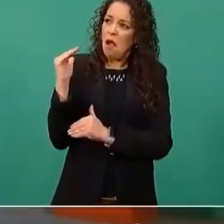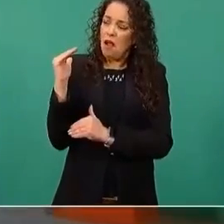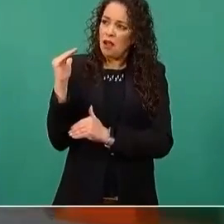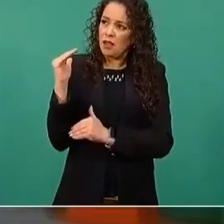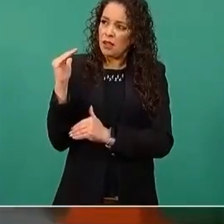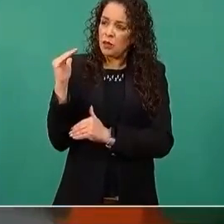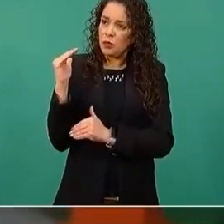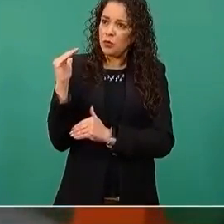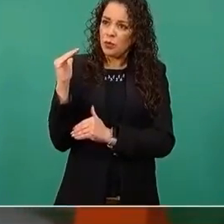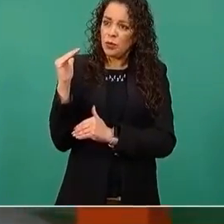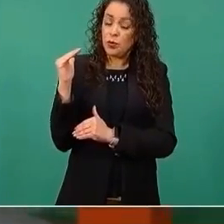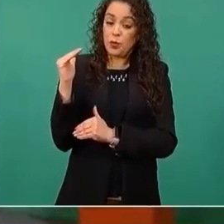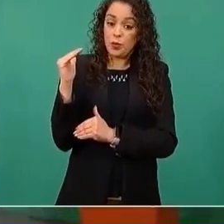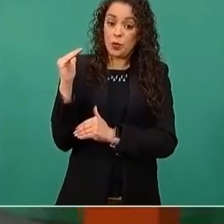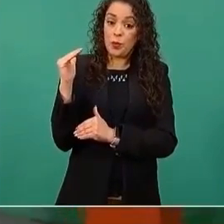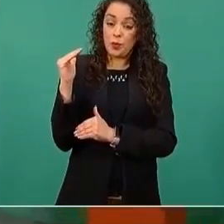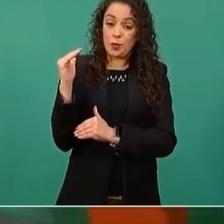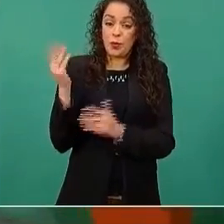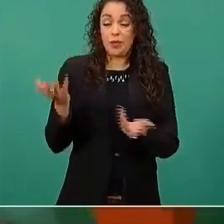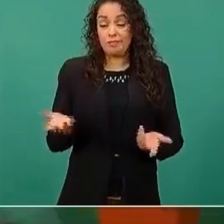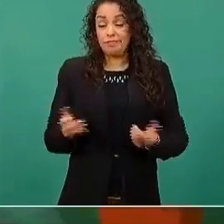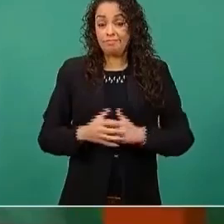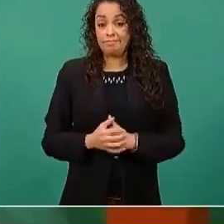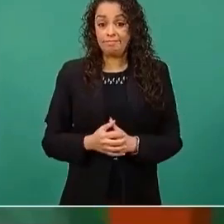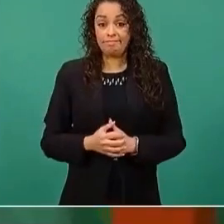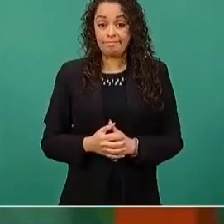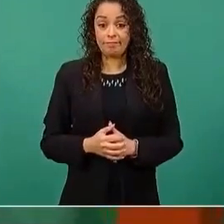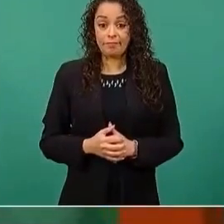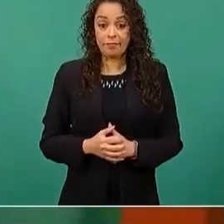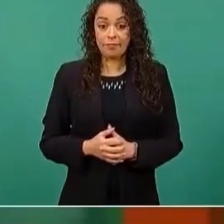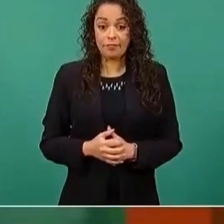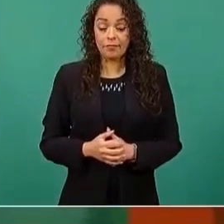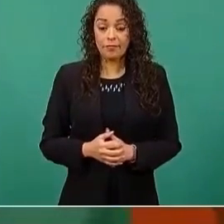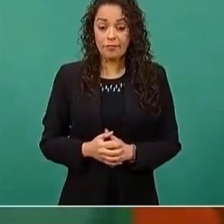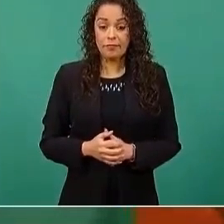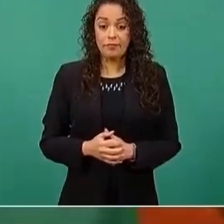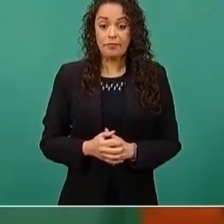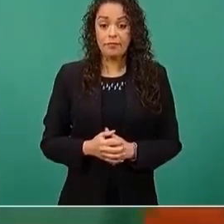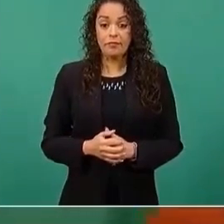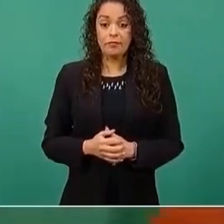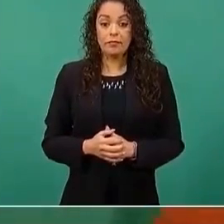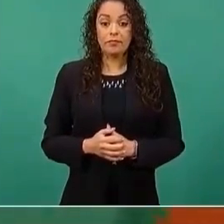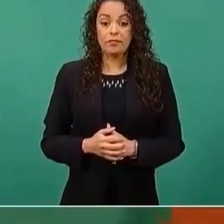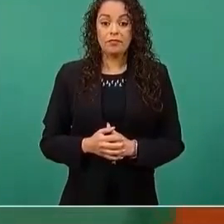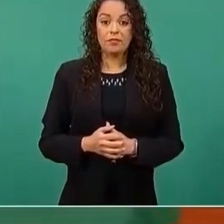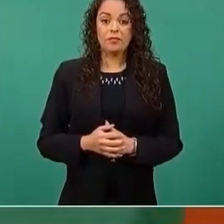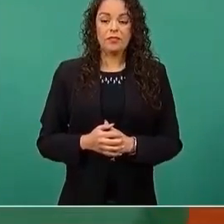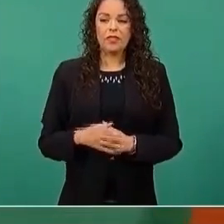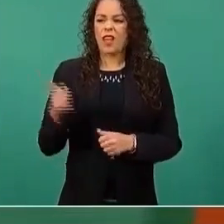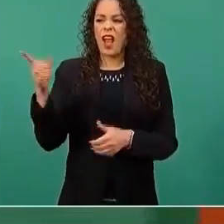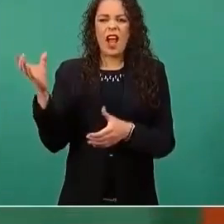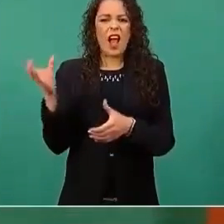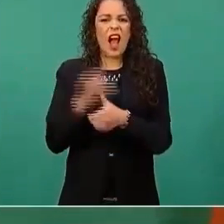Estaba una cantina con agentes ahí,